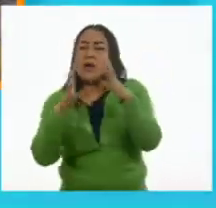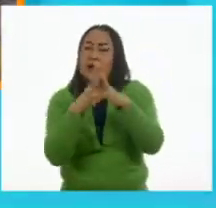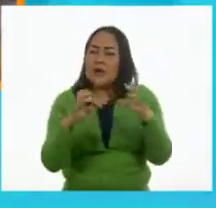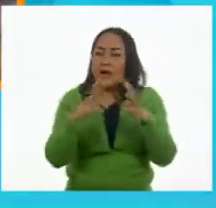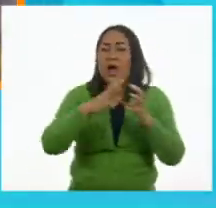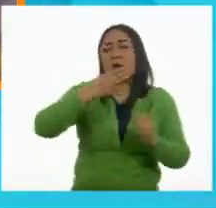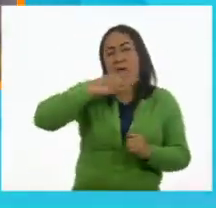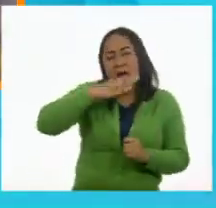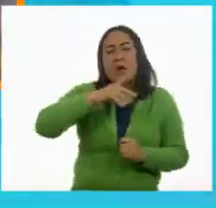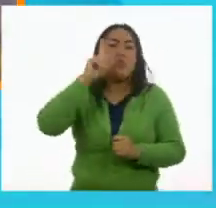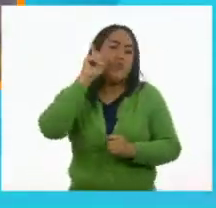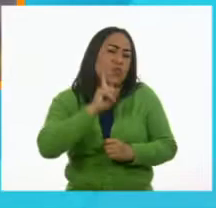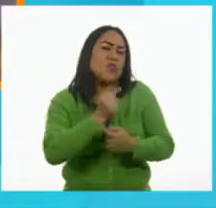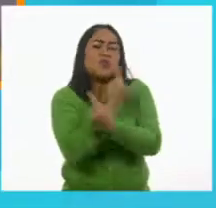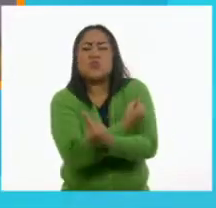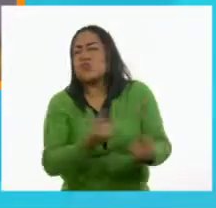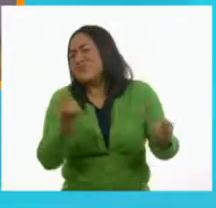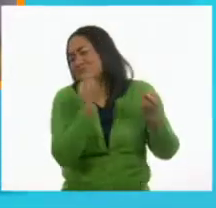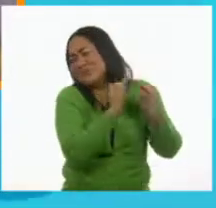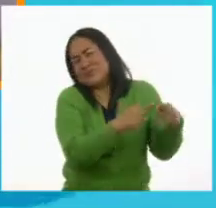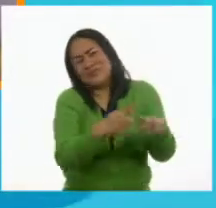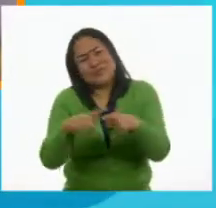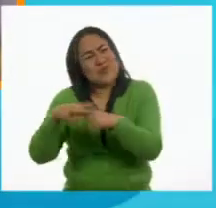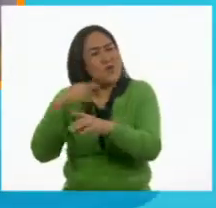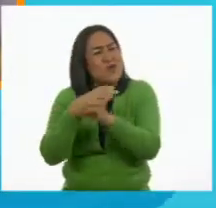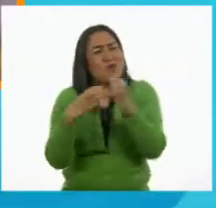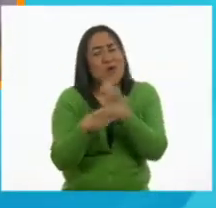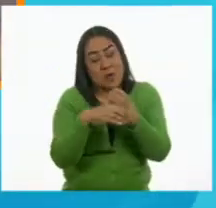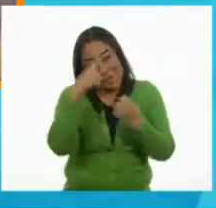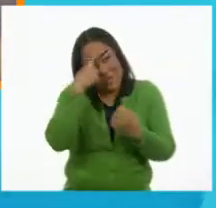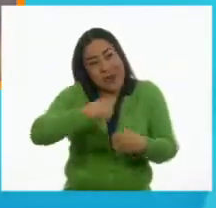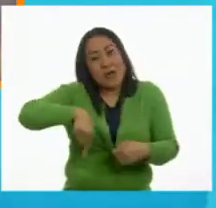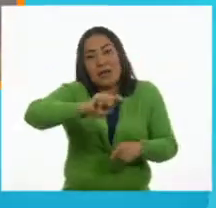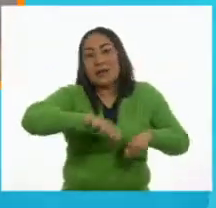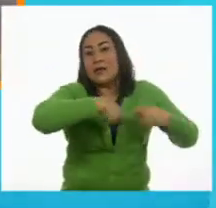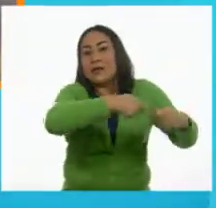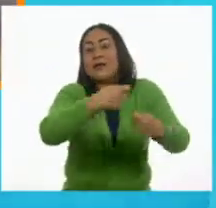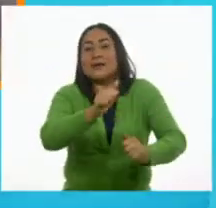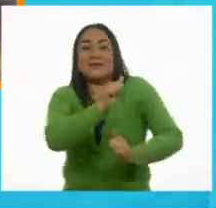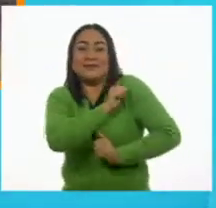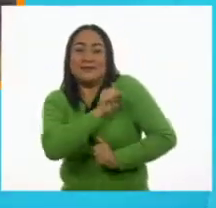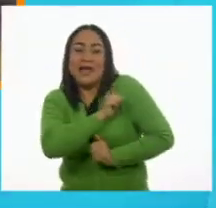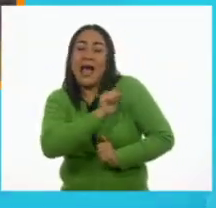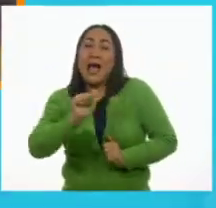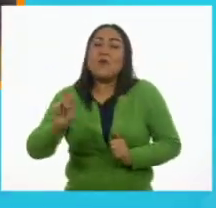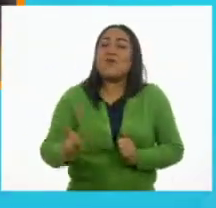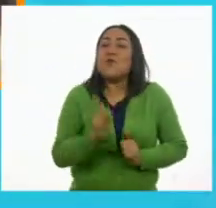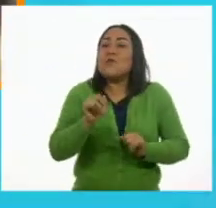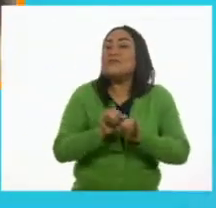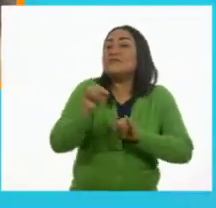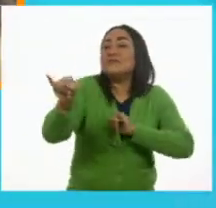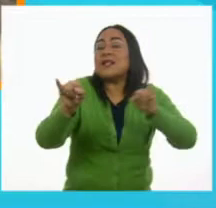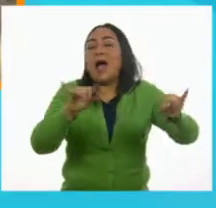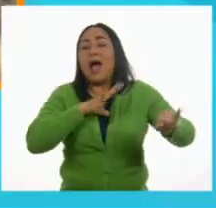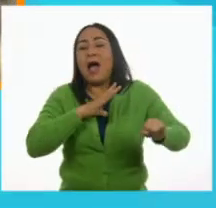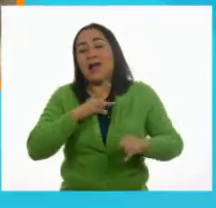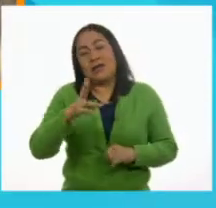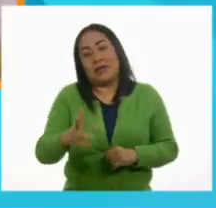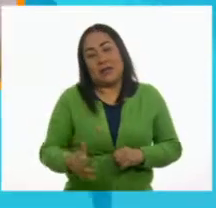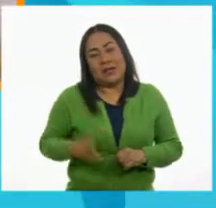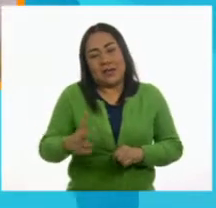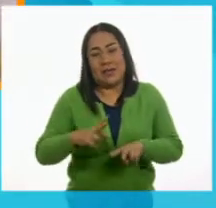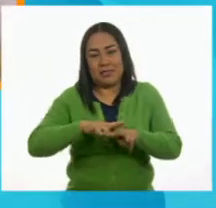mujeres y niños, entre otras muchas cosas que necesitaban las tropas y la gente de los poblados por donde pasaba el tren.